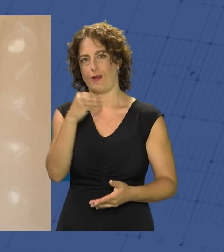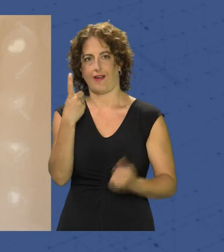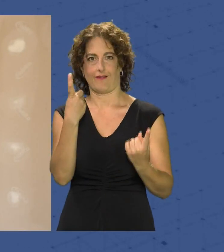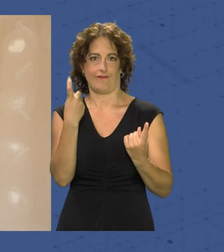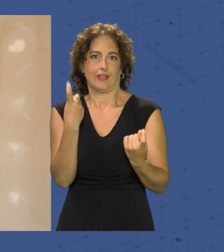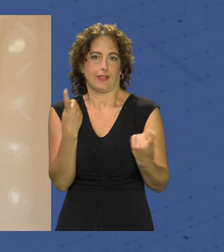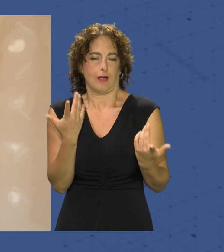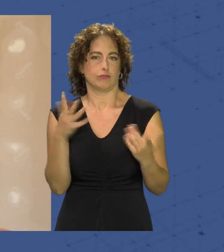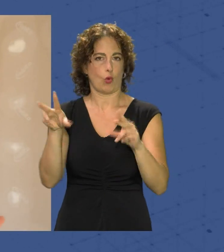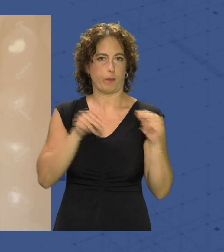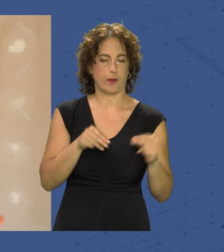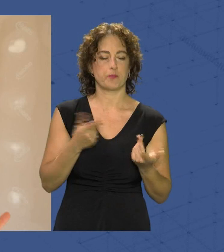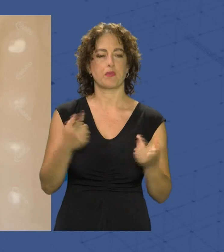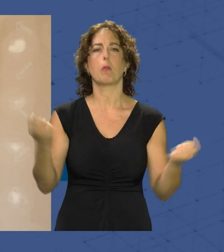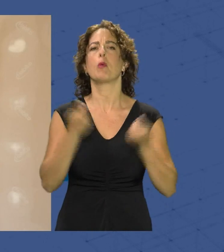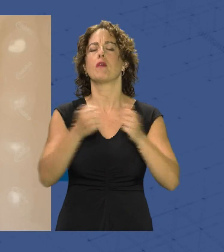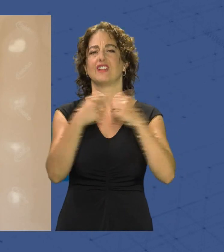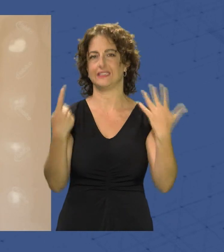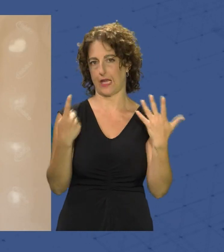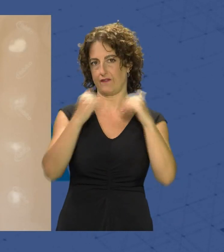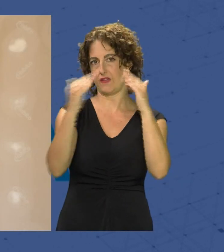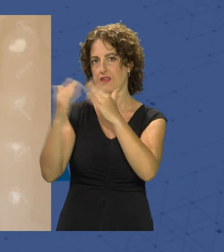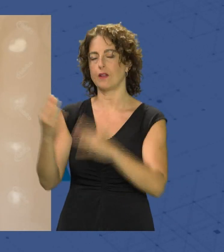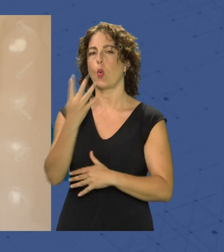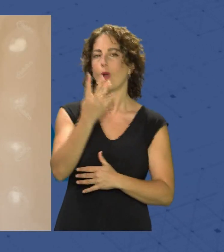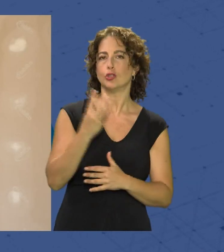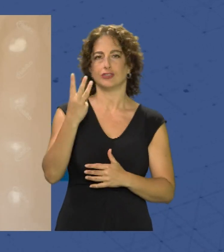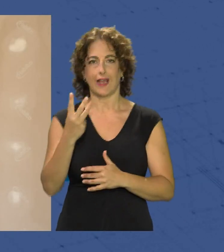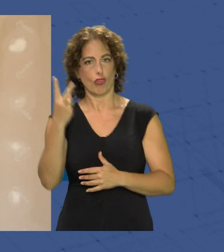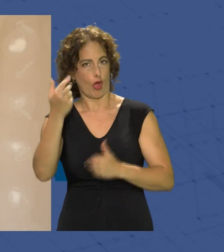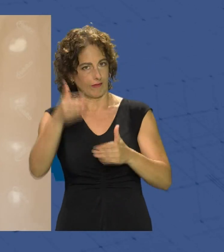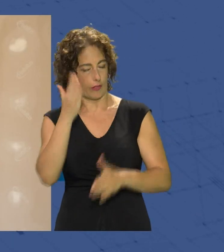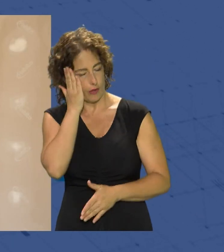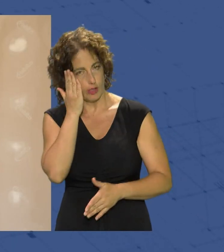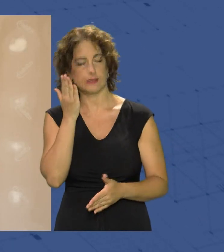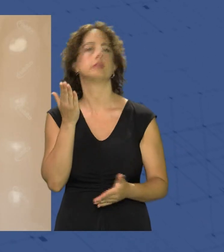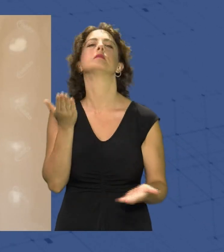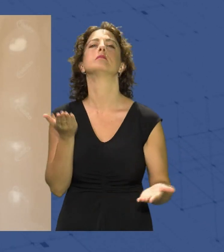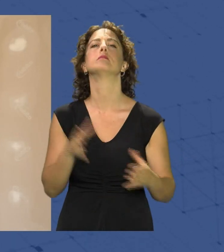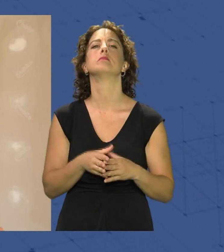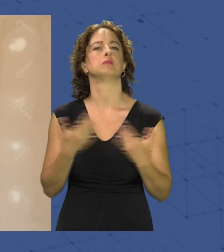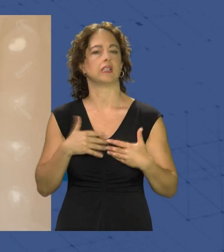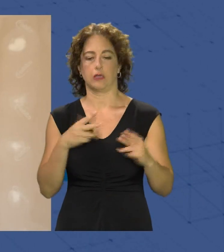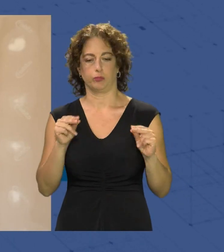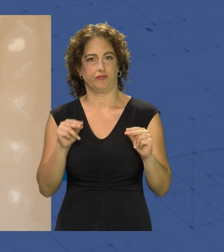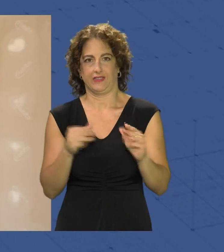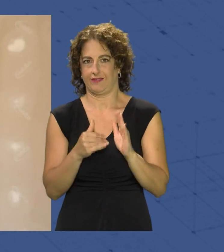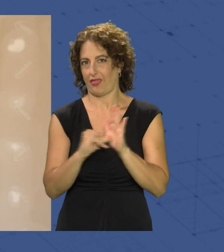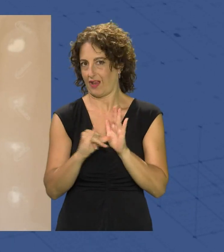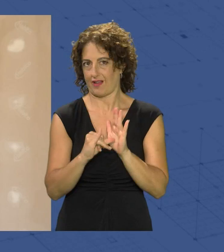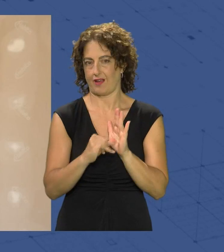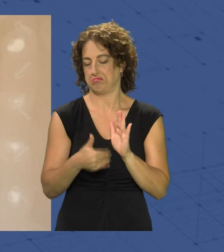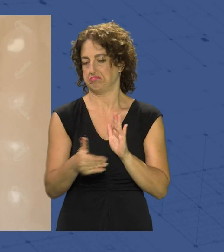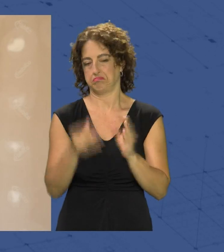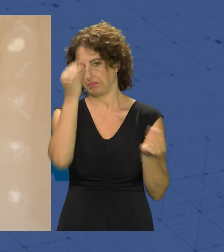Por tanto, en esta promoción, que son 26 viviendas de 4, 3 y 2 dormitorios, está ya a punto de finalizar, se